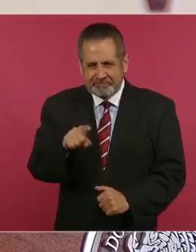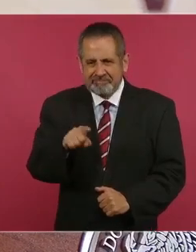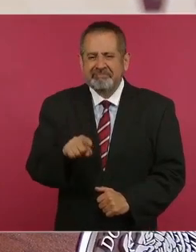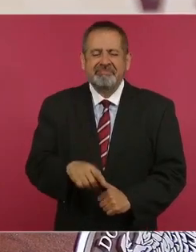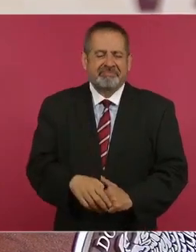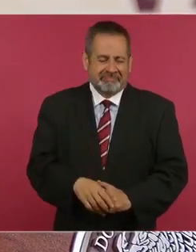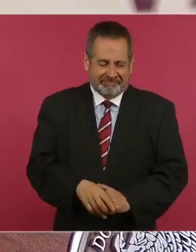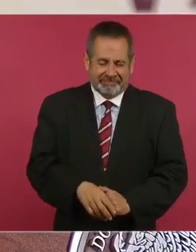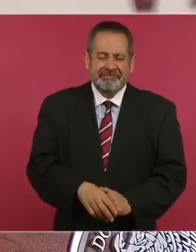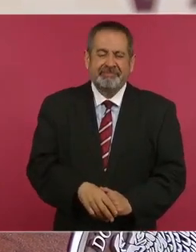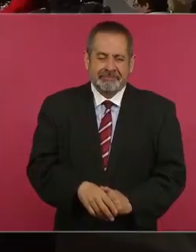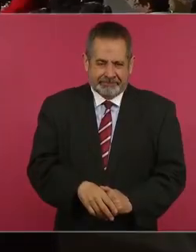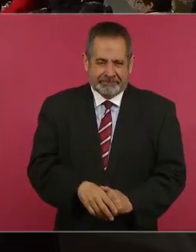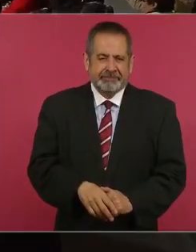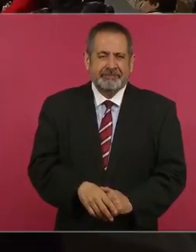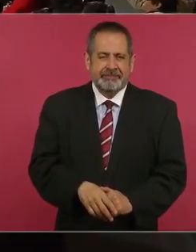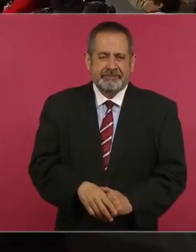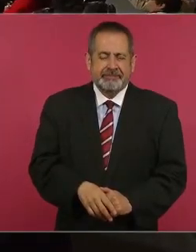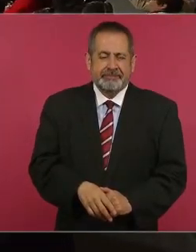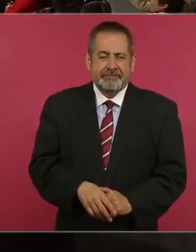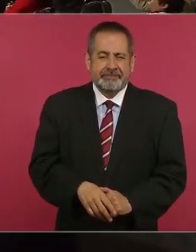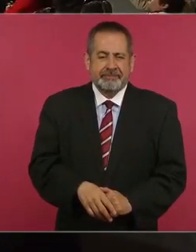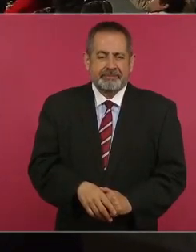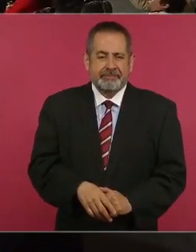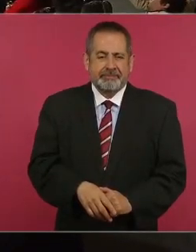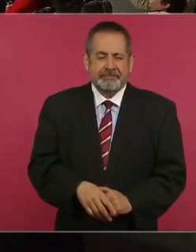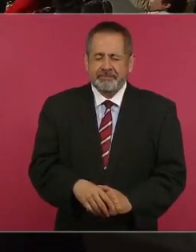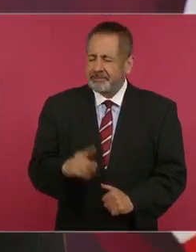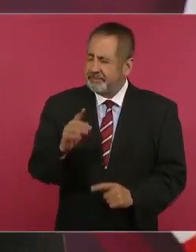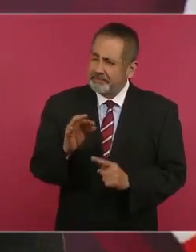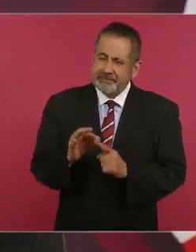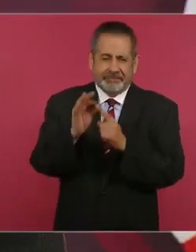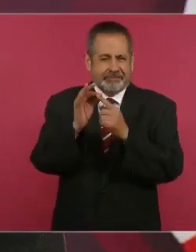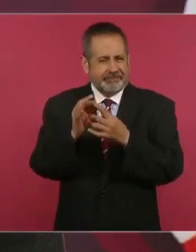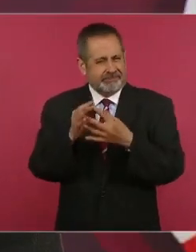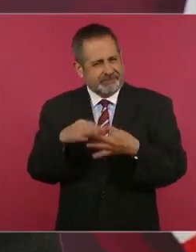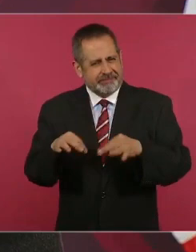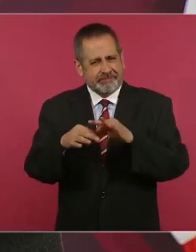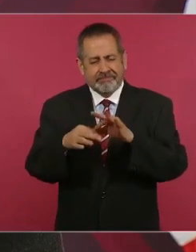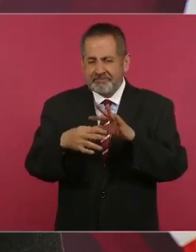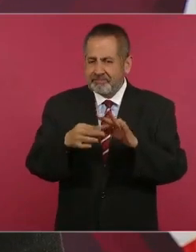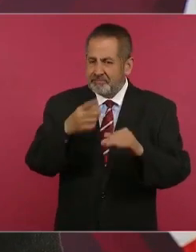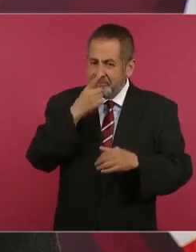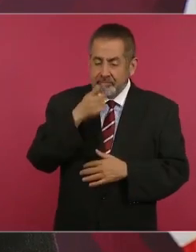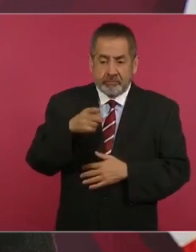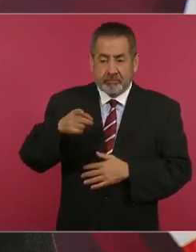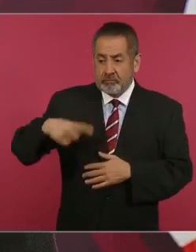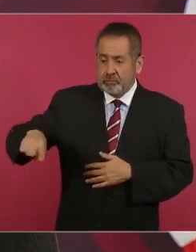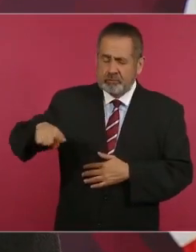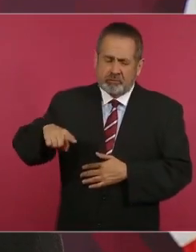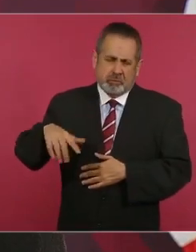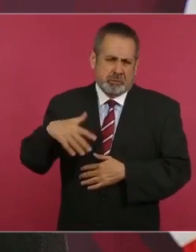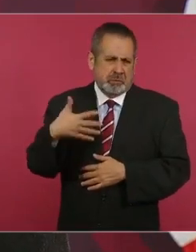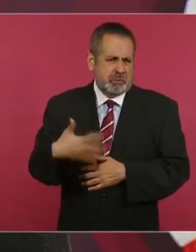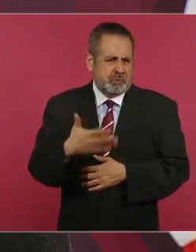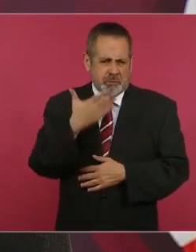También queremos subrayar, destacar el trabajo responsable